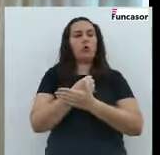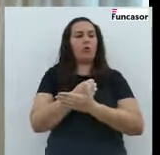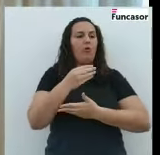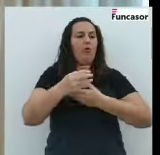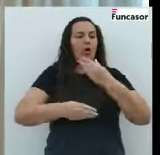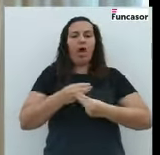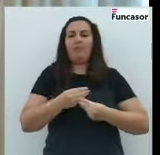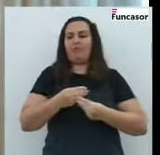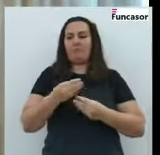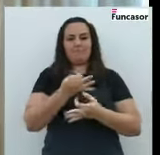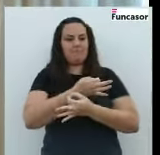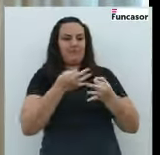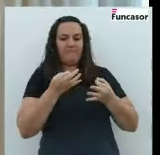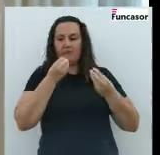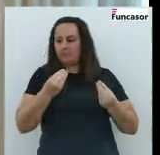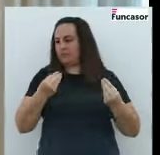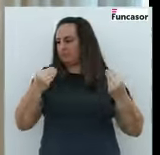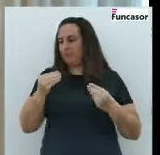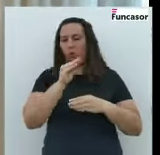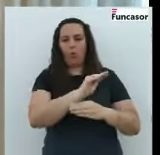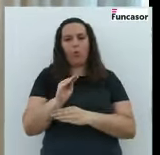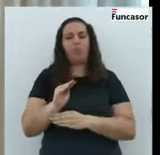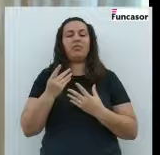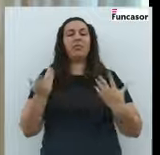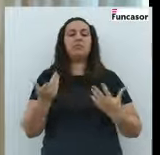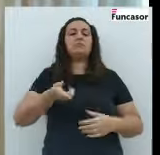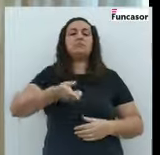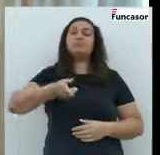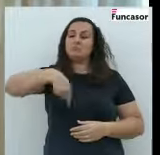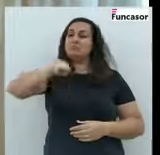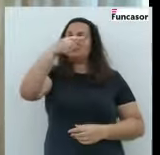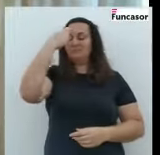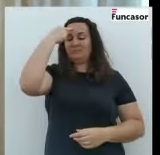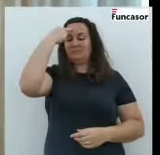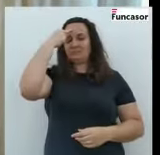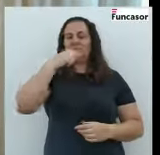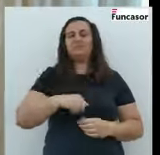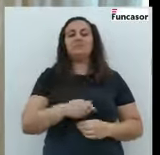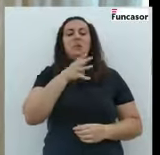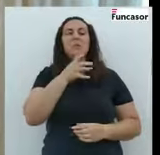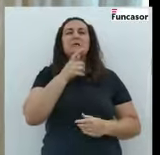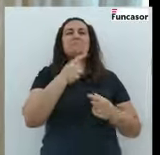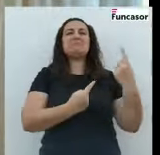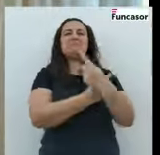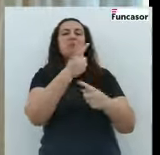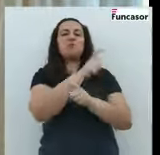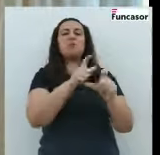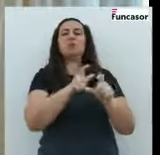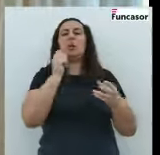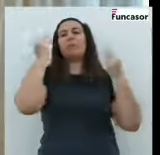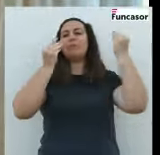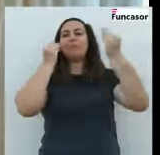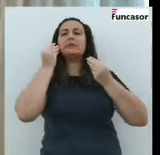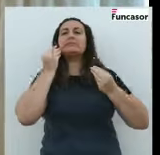condiciones el vehículo y es algo que debemos tener muy en cuenta porque ahora se están lanzando algunas voces de